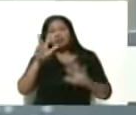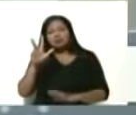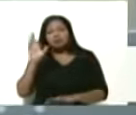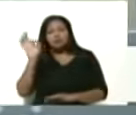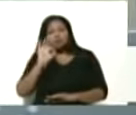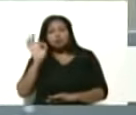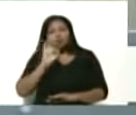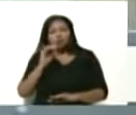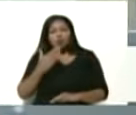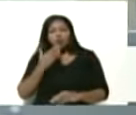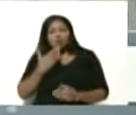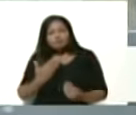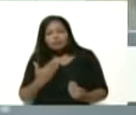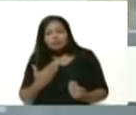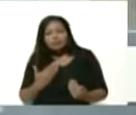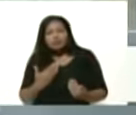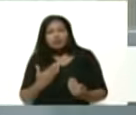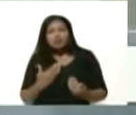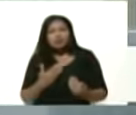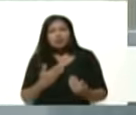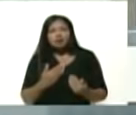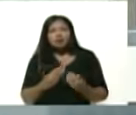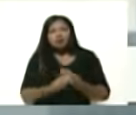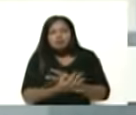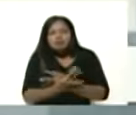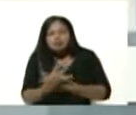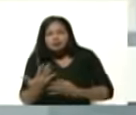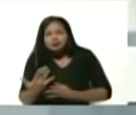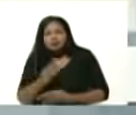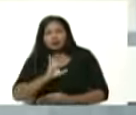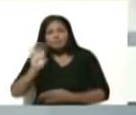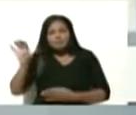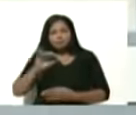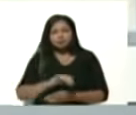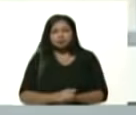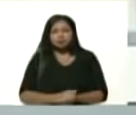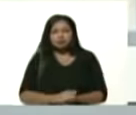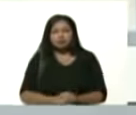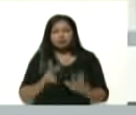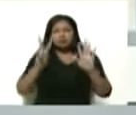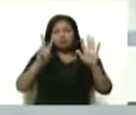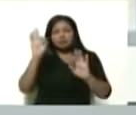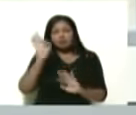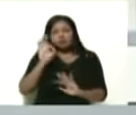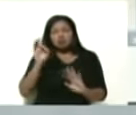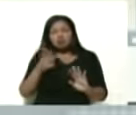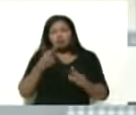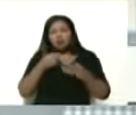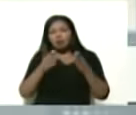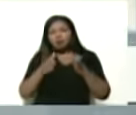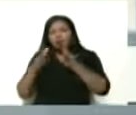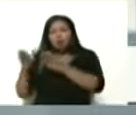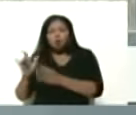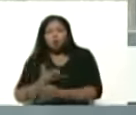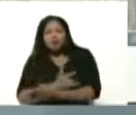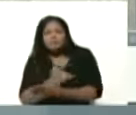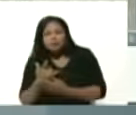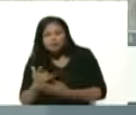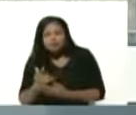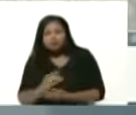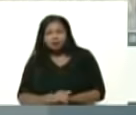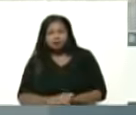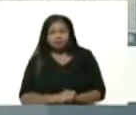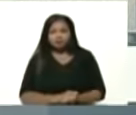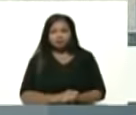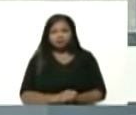requerimiento de fertilizantes de nuestro país el 7% lo dejamos a otras plantas que quiere decir